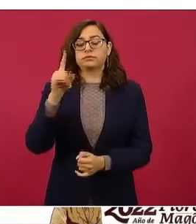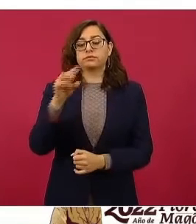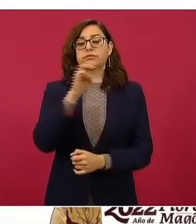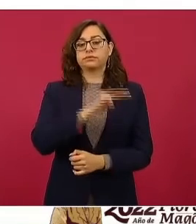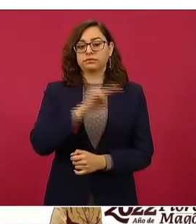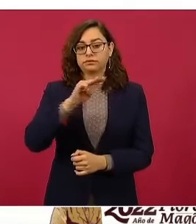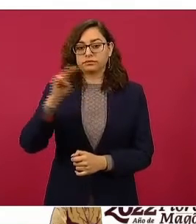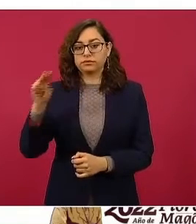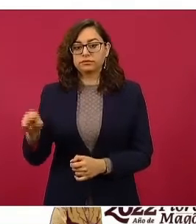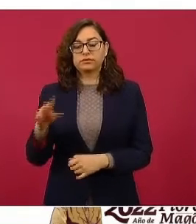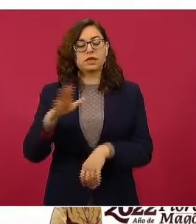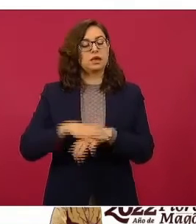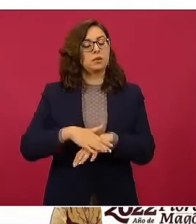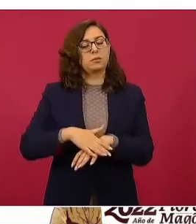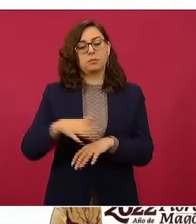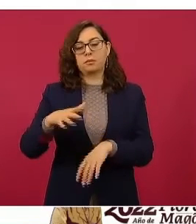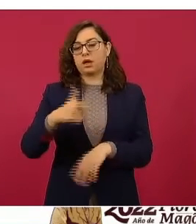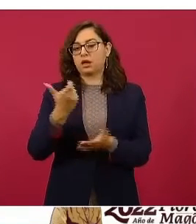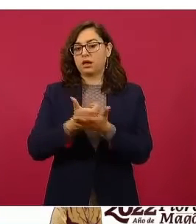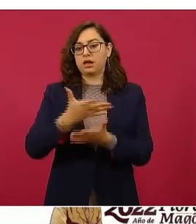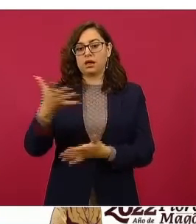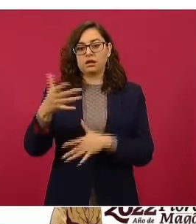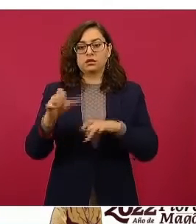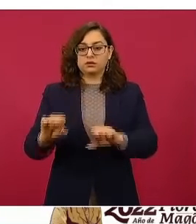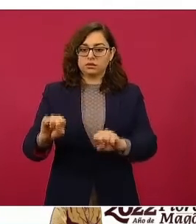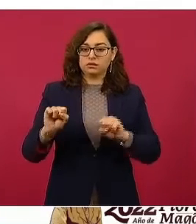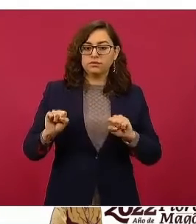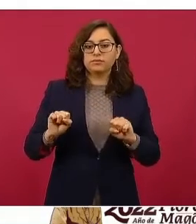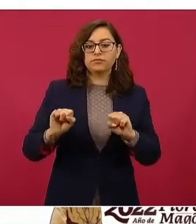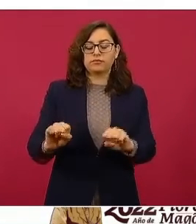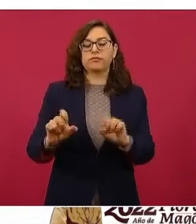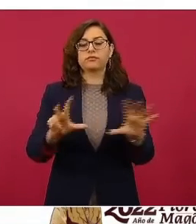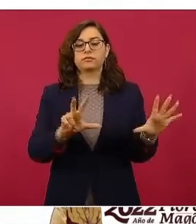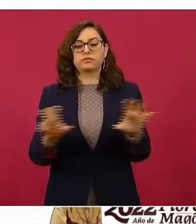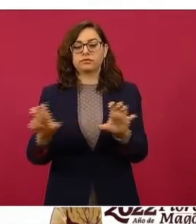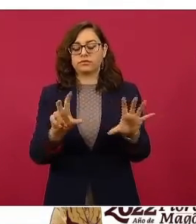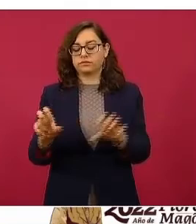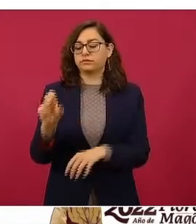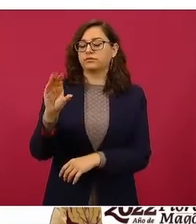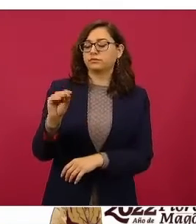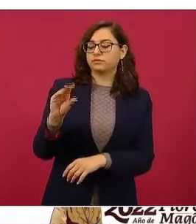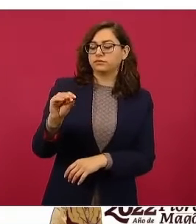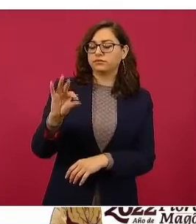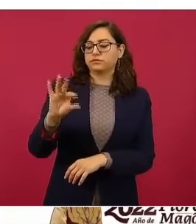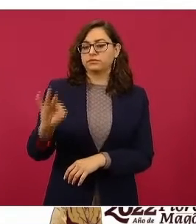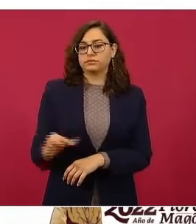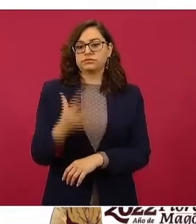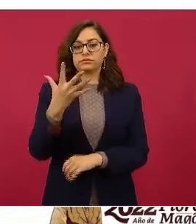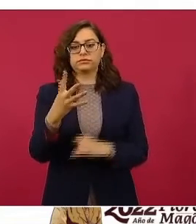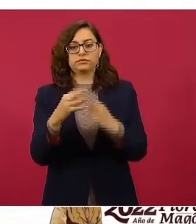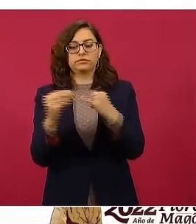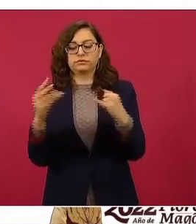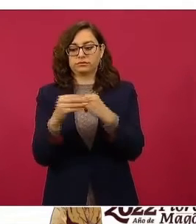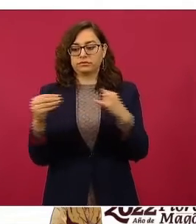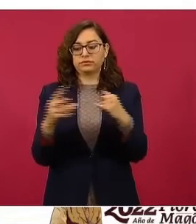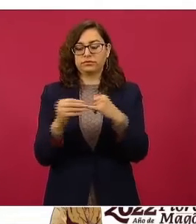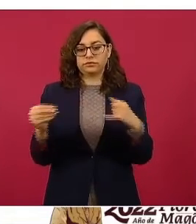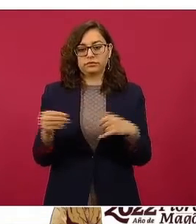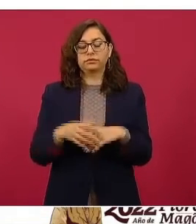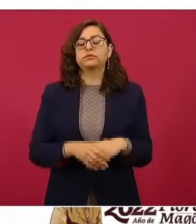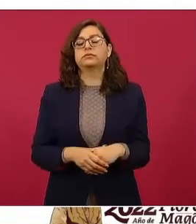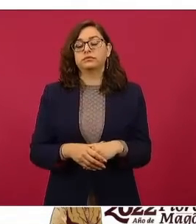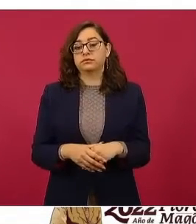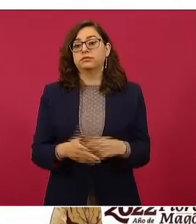Michoacán, Chedraui, a 890 pesos con 45 centavos, una diferencia de 10 pesos,